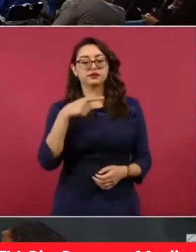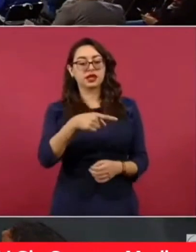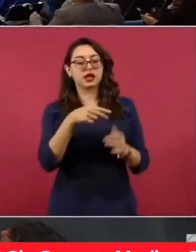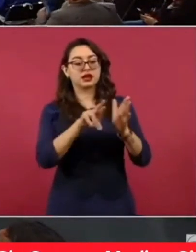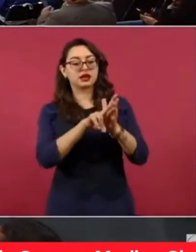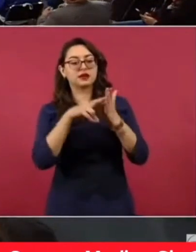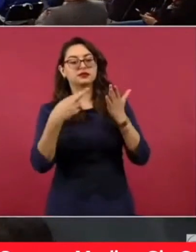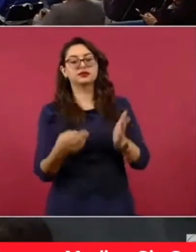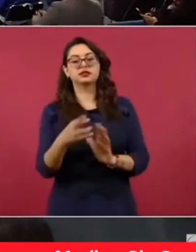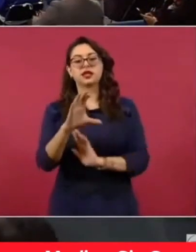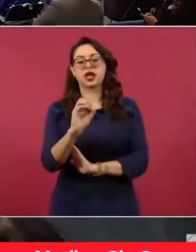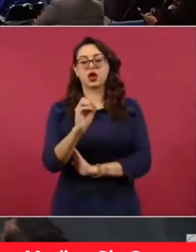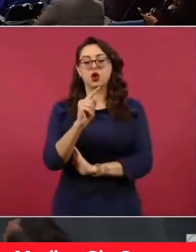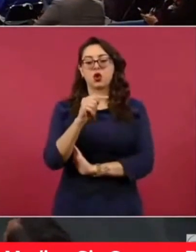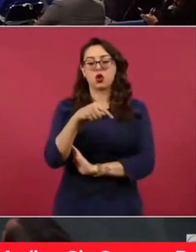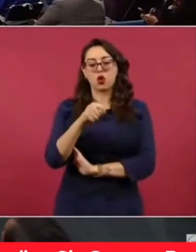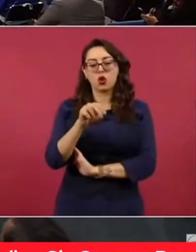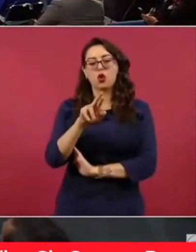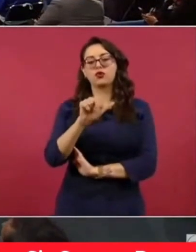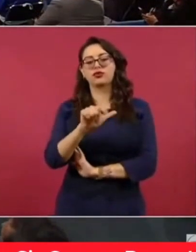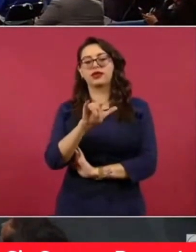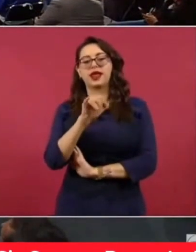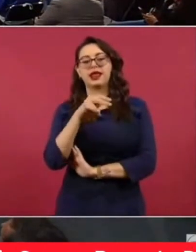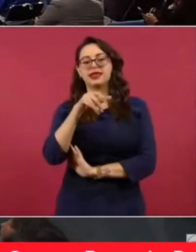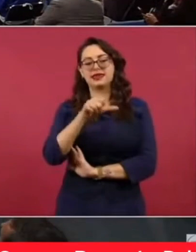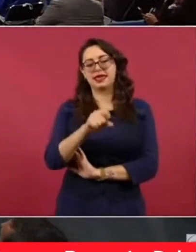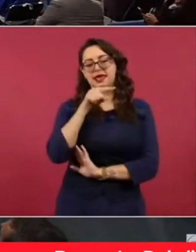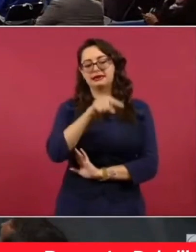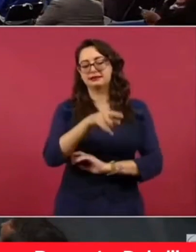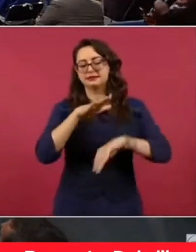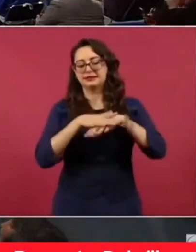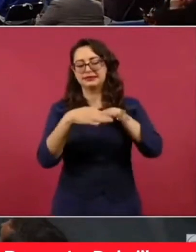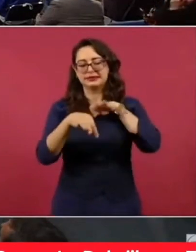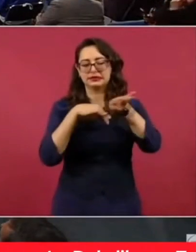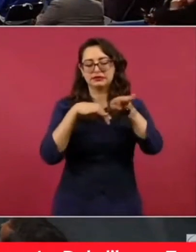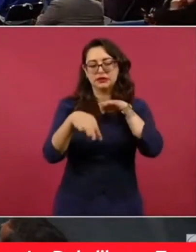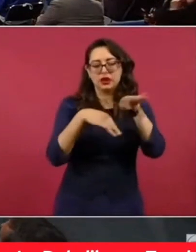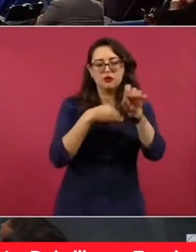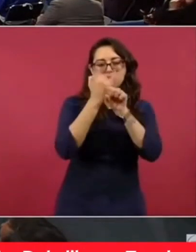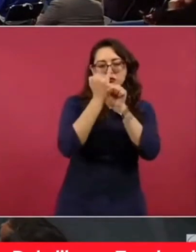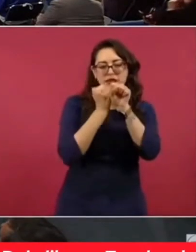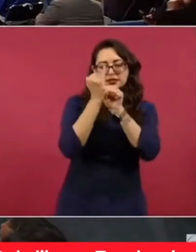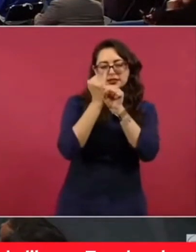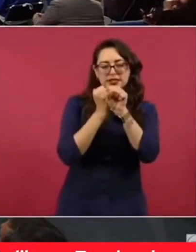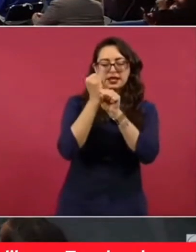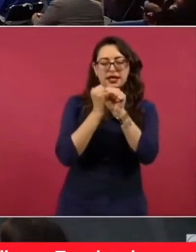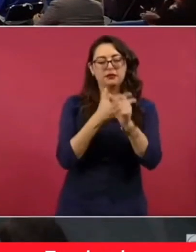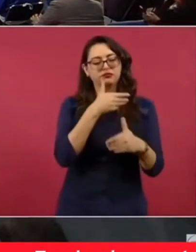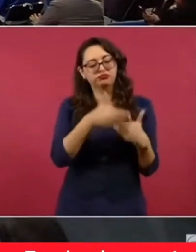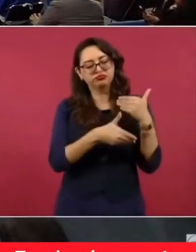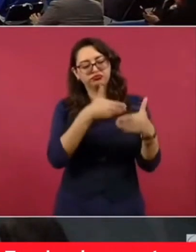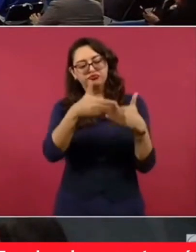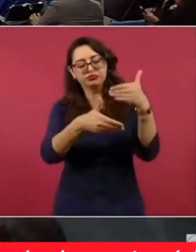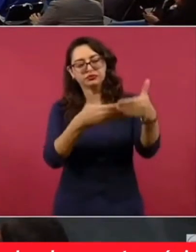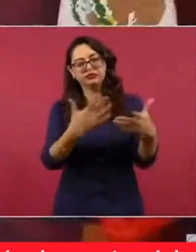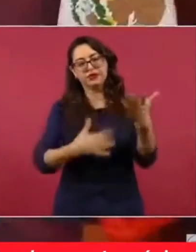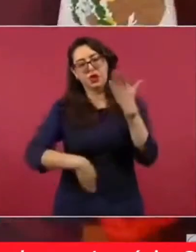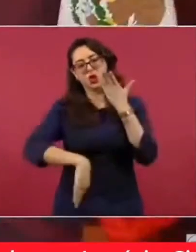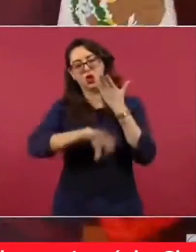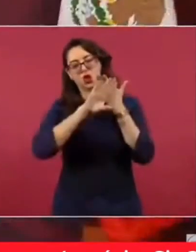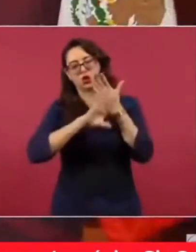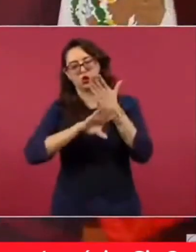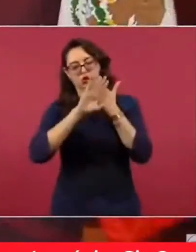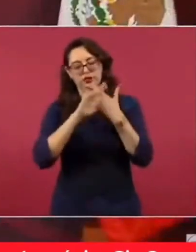este es un reportaje de todo lo que reciben este